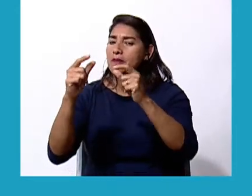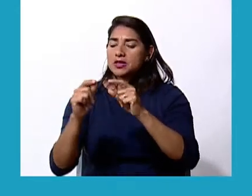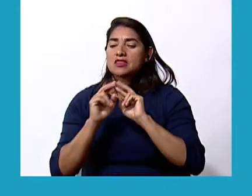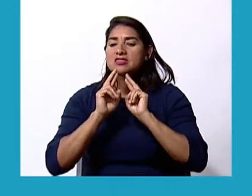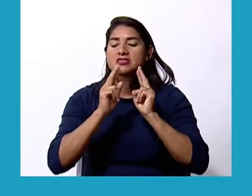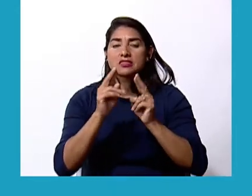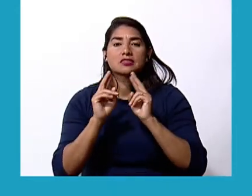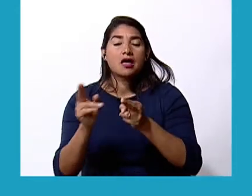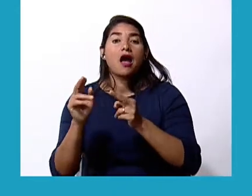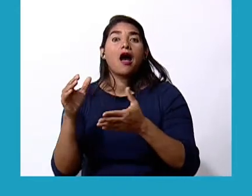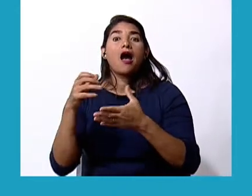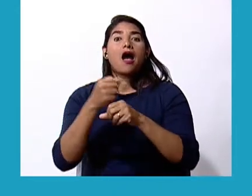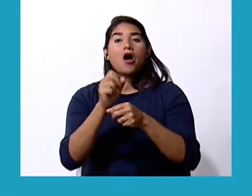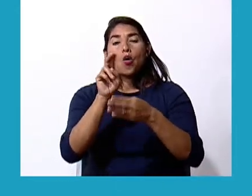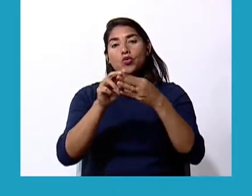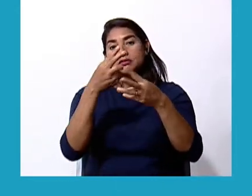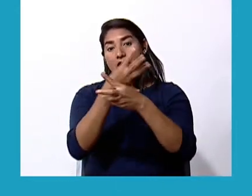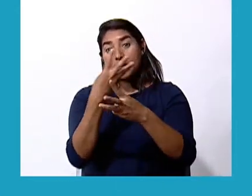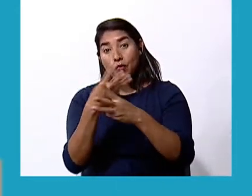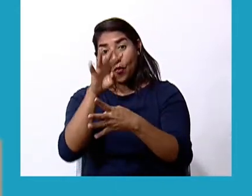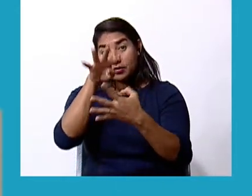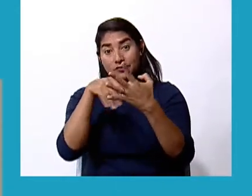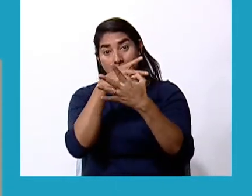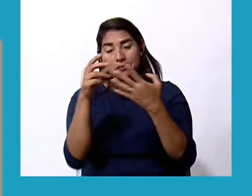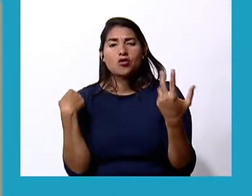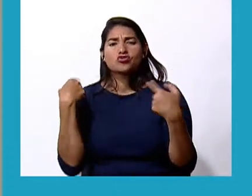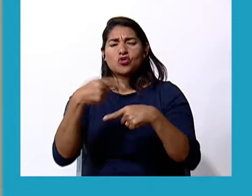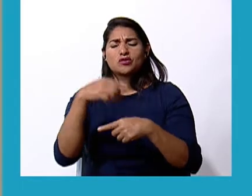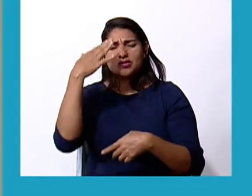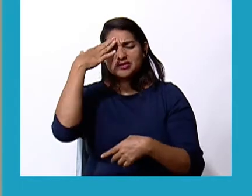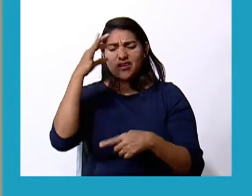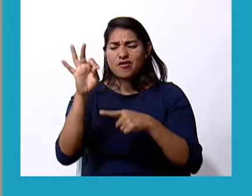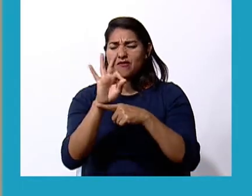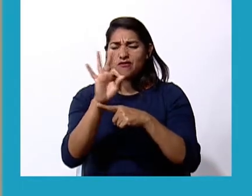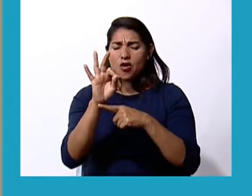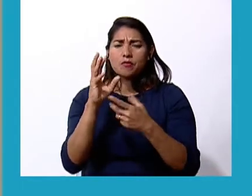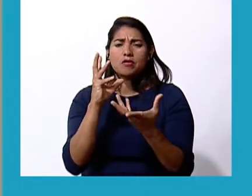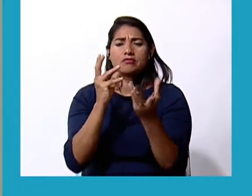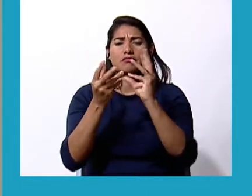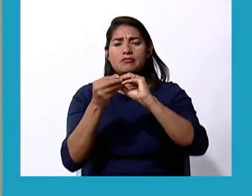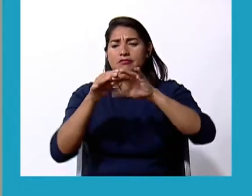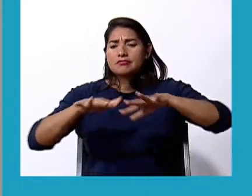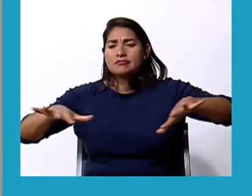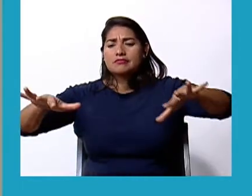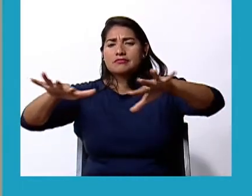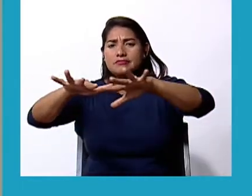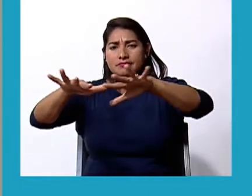las cuales se emplean ecuaciones para crear una simulación computarizada de la atmósfera.